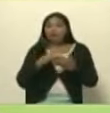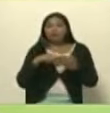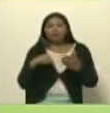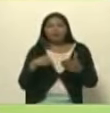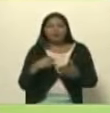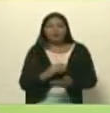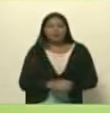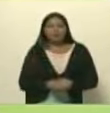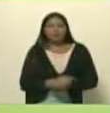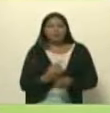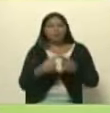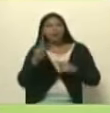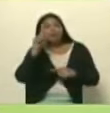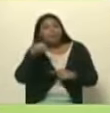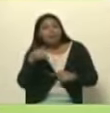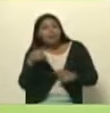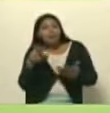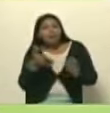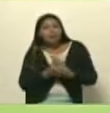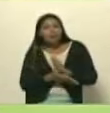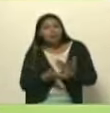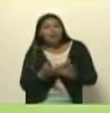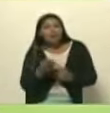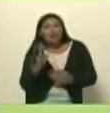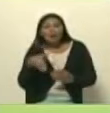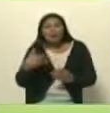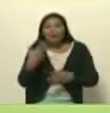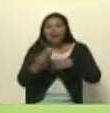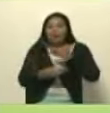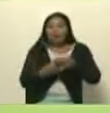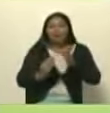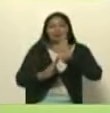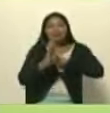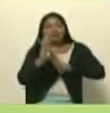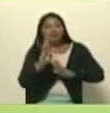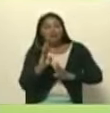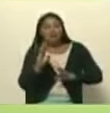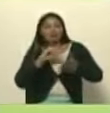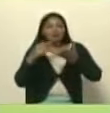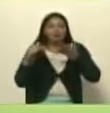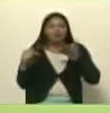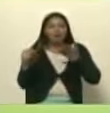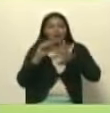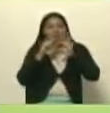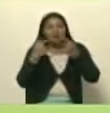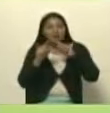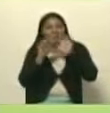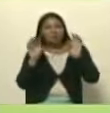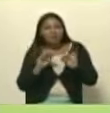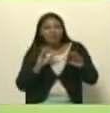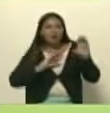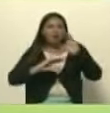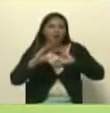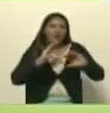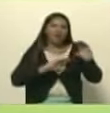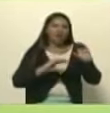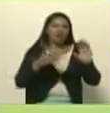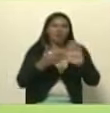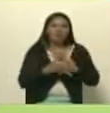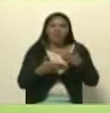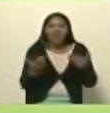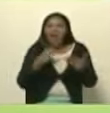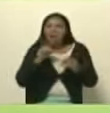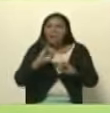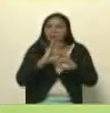pero también en esta posibilidad de desarrollar conceptos diferentes de comunicación que es lo que ha